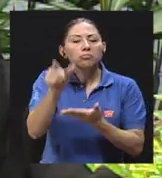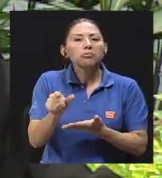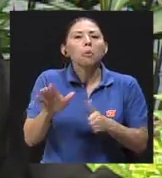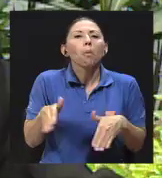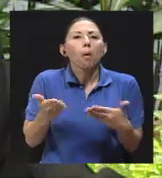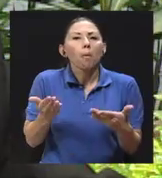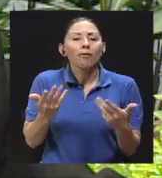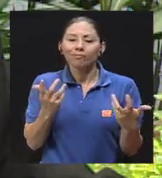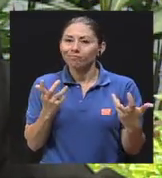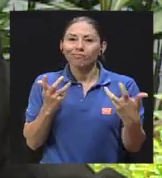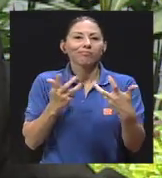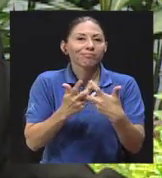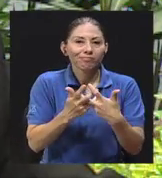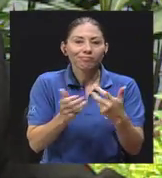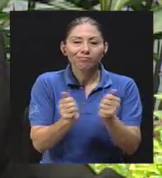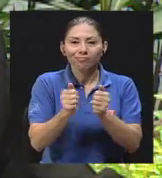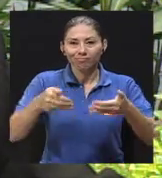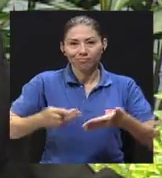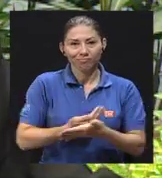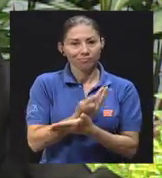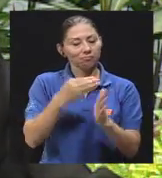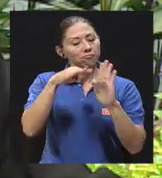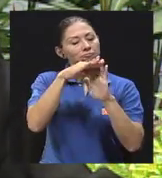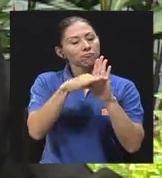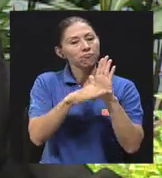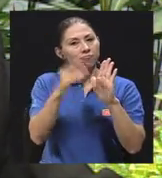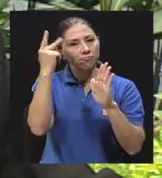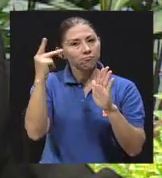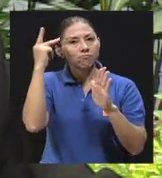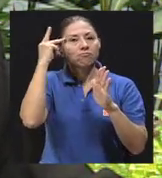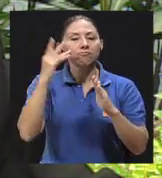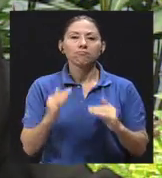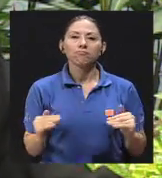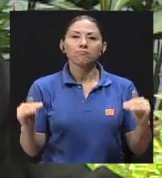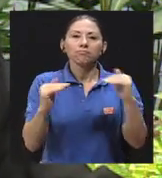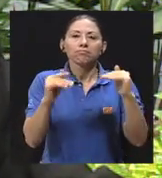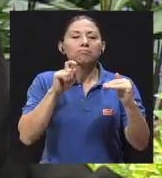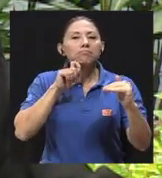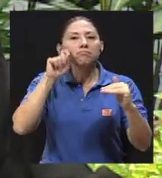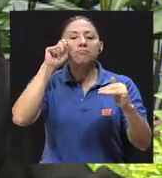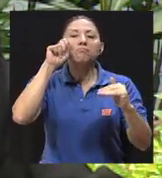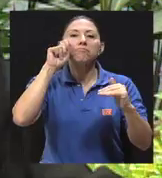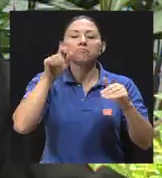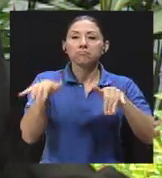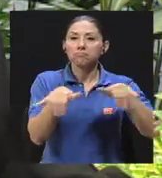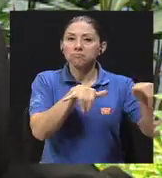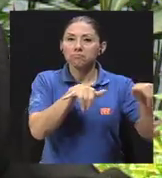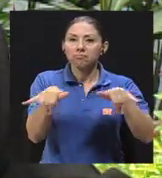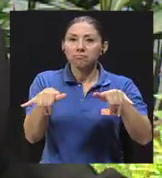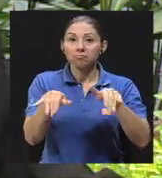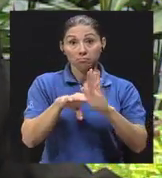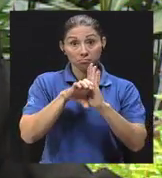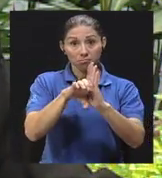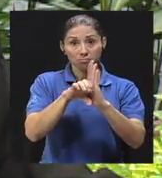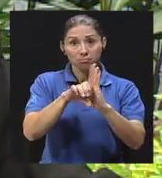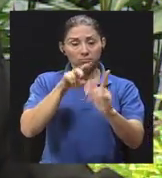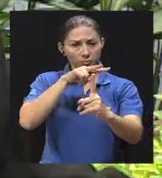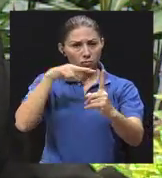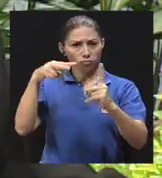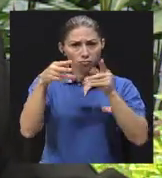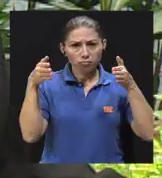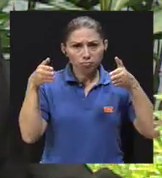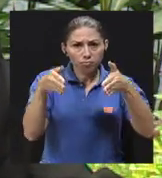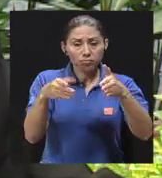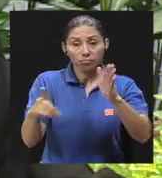sobre todo con las nuevas políticas de equidad de género, de igualdad, de, por ejemplo, el enfoque de derechos humanos,